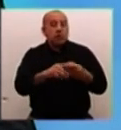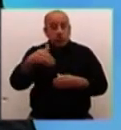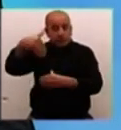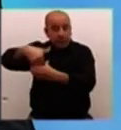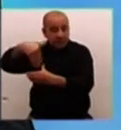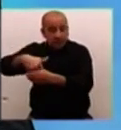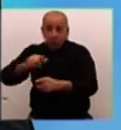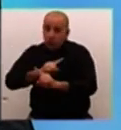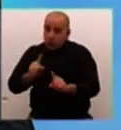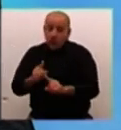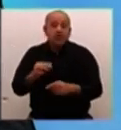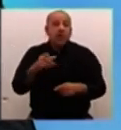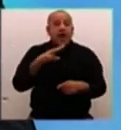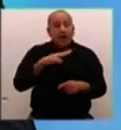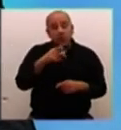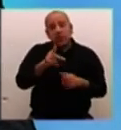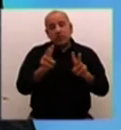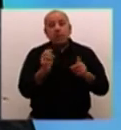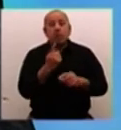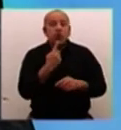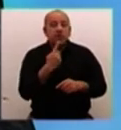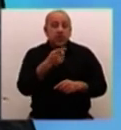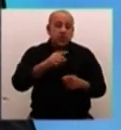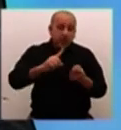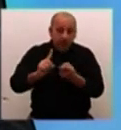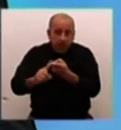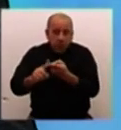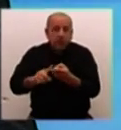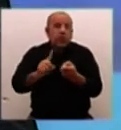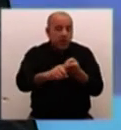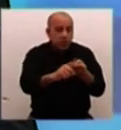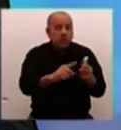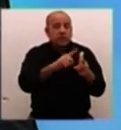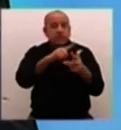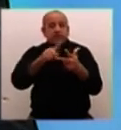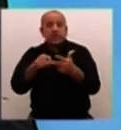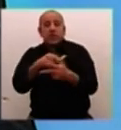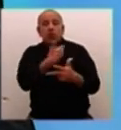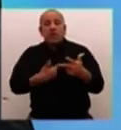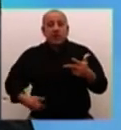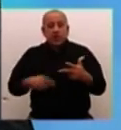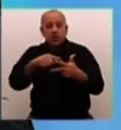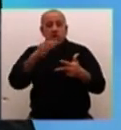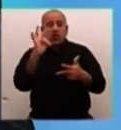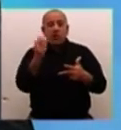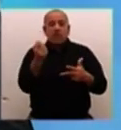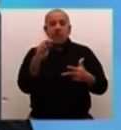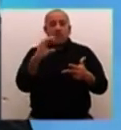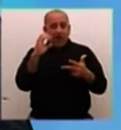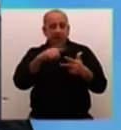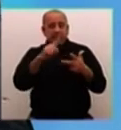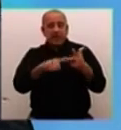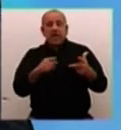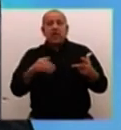de un pacto, y algunos hablan de un gran pacto nacional, que con estas tres partes, el gobierno, la guerrilla y los que votaron por no o los que